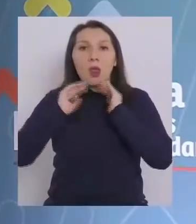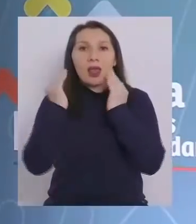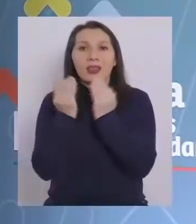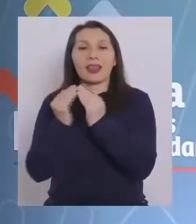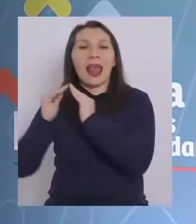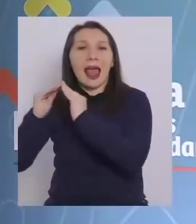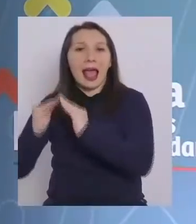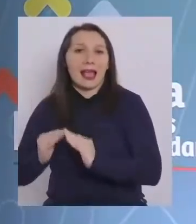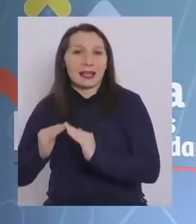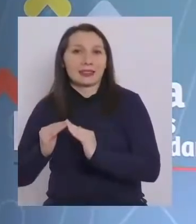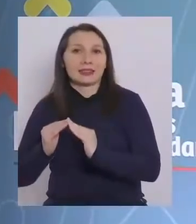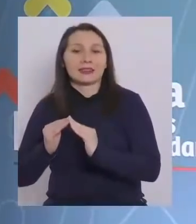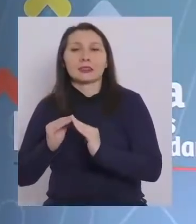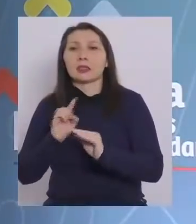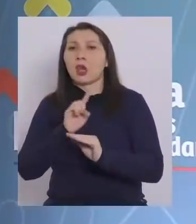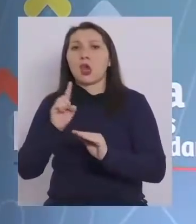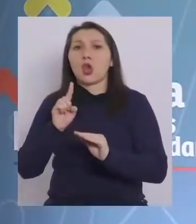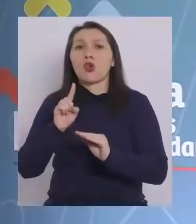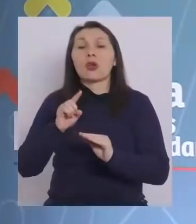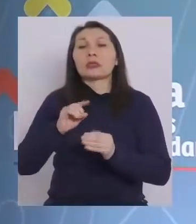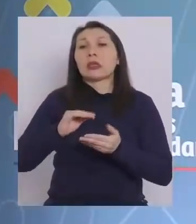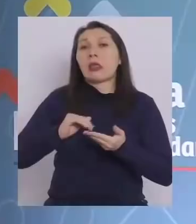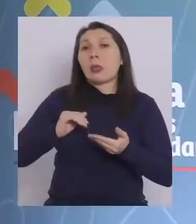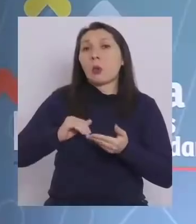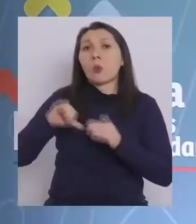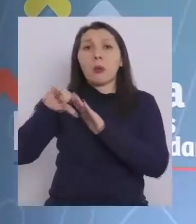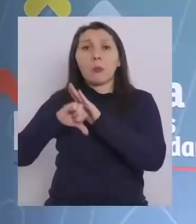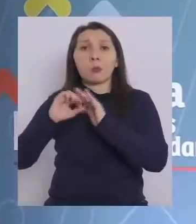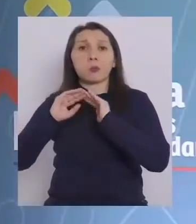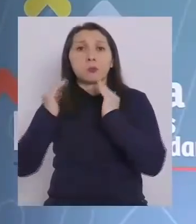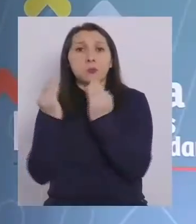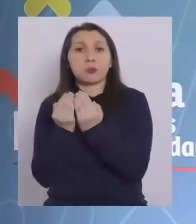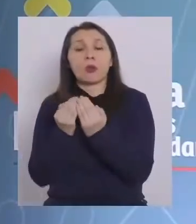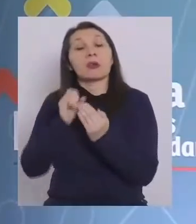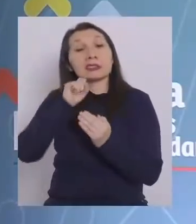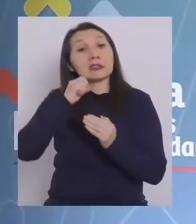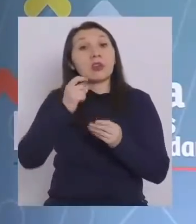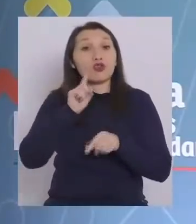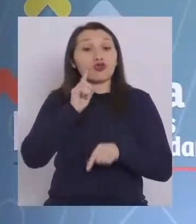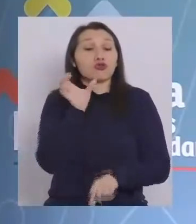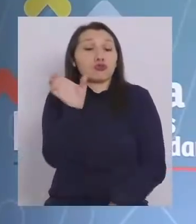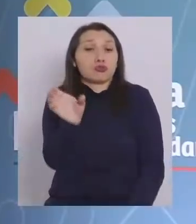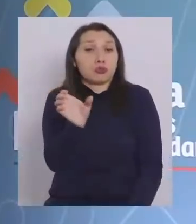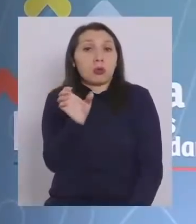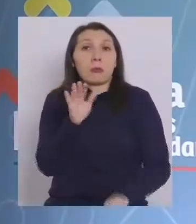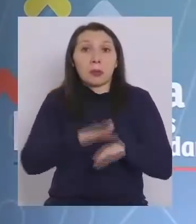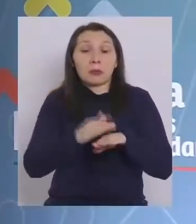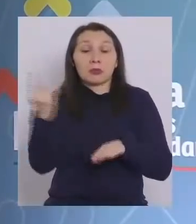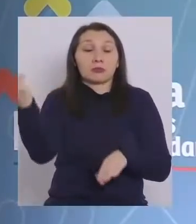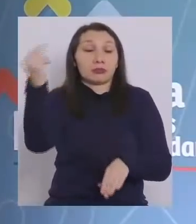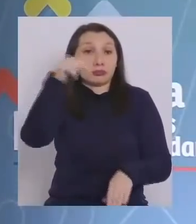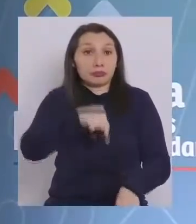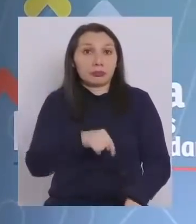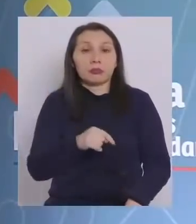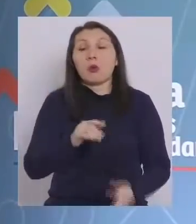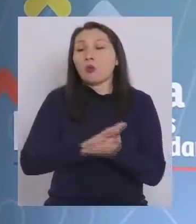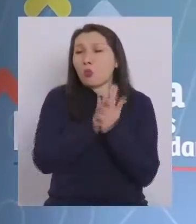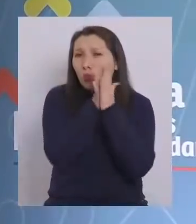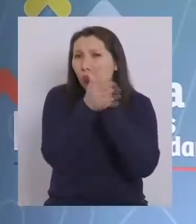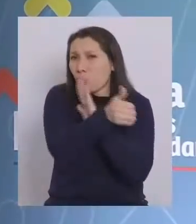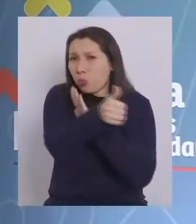domicilio. No se exime de cuarentena una persona por tener el pase de movilidad. Todas las personas que ingresen a Chile,